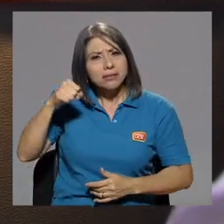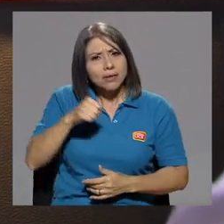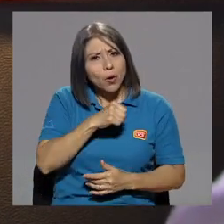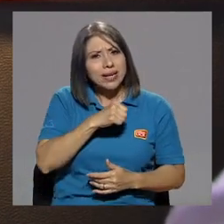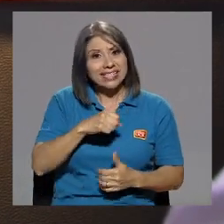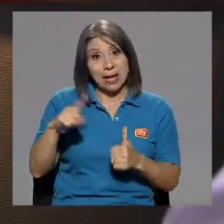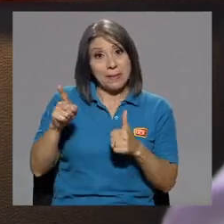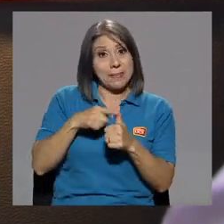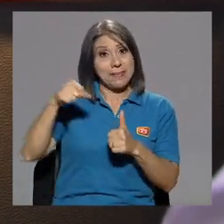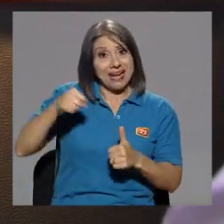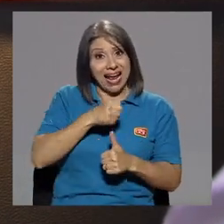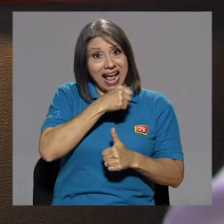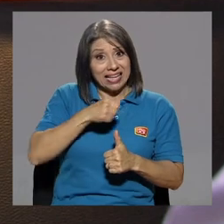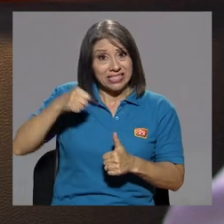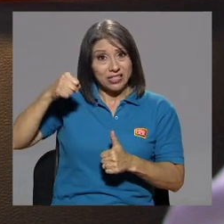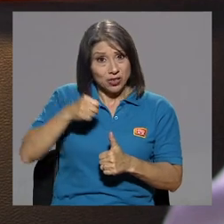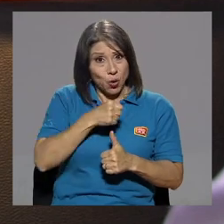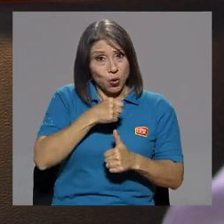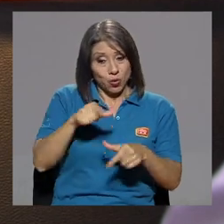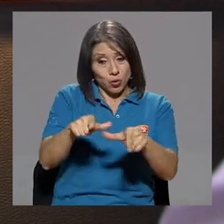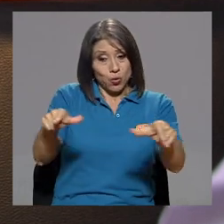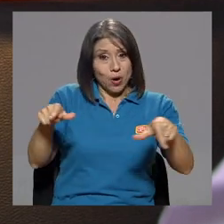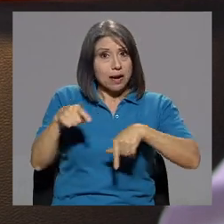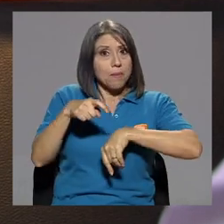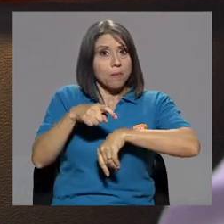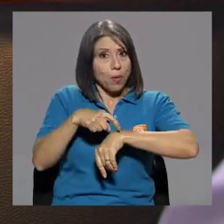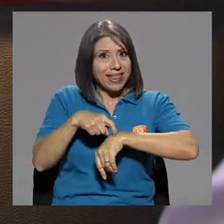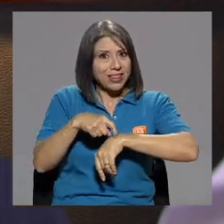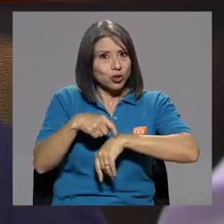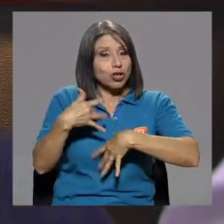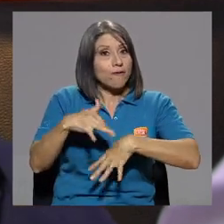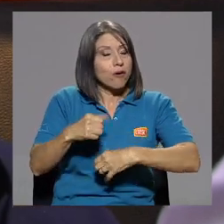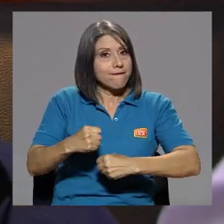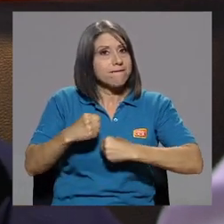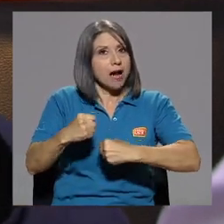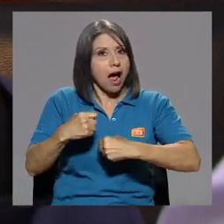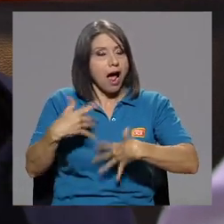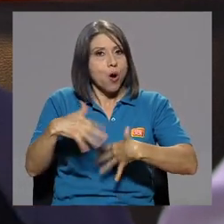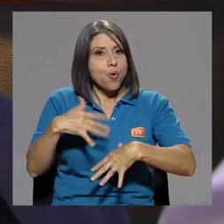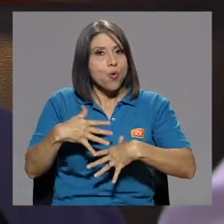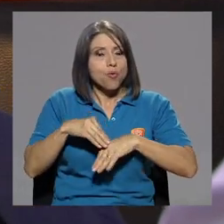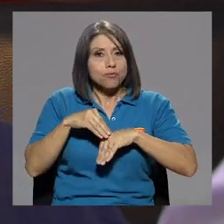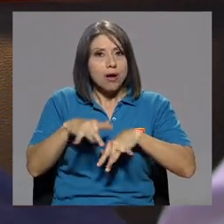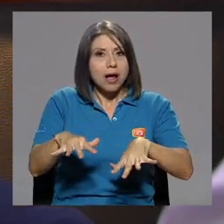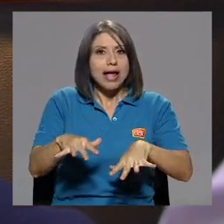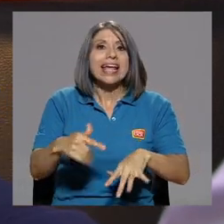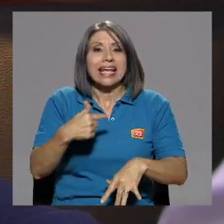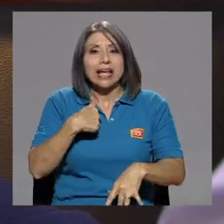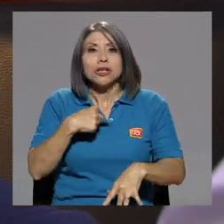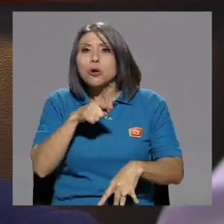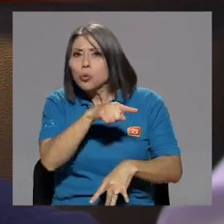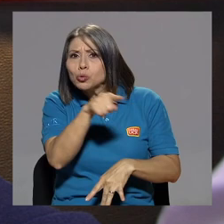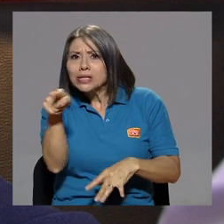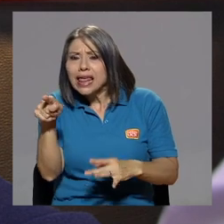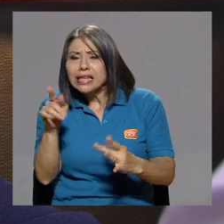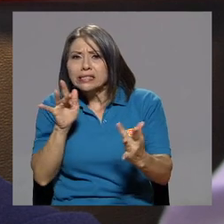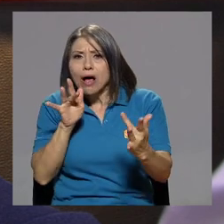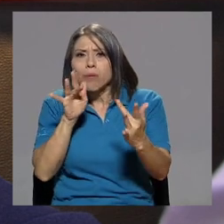que, la primera canción que yo canté en momentos, que fue Brava, que de hecho, yo la canté, si se meten